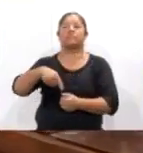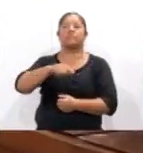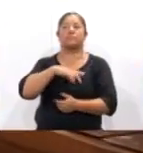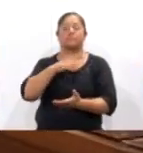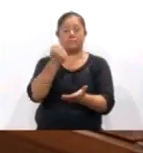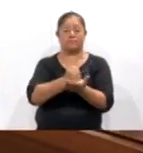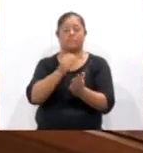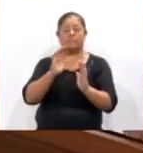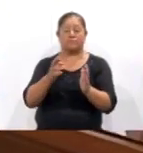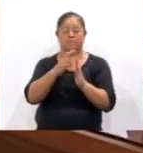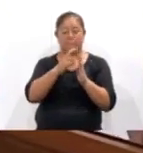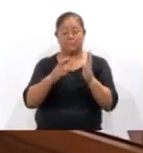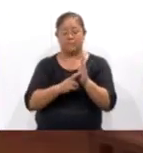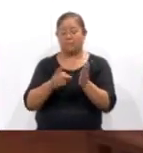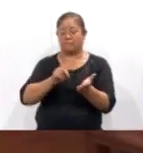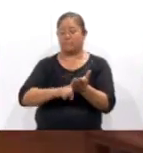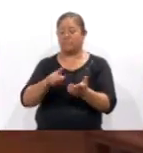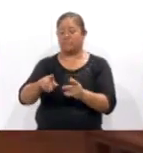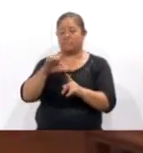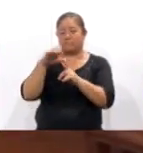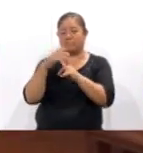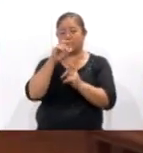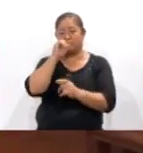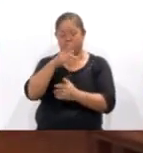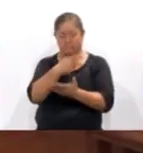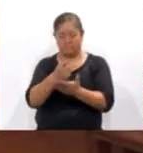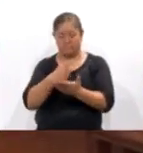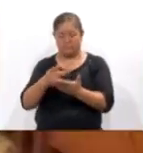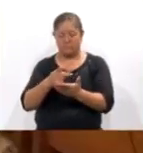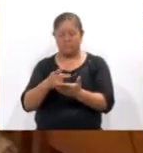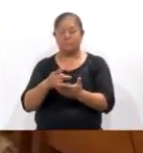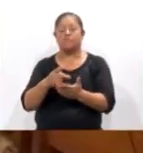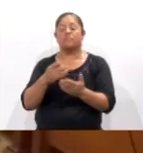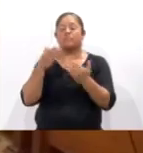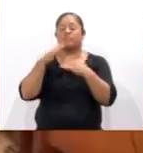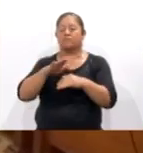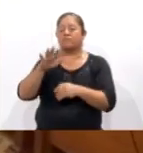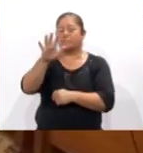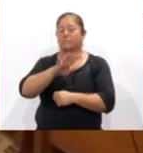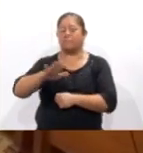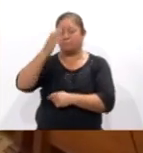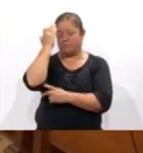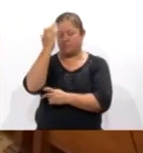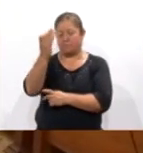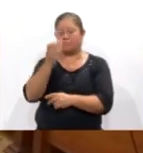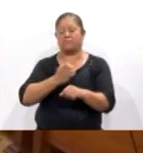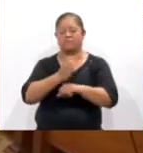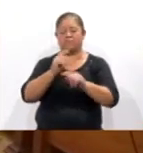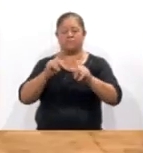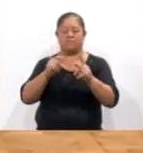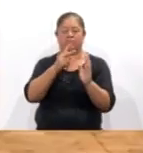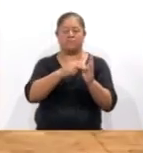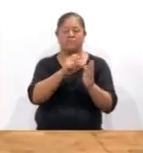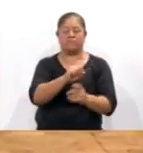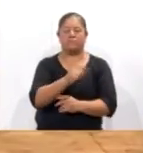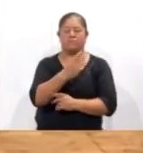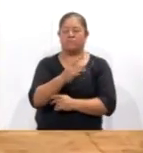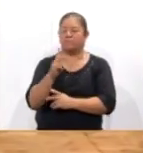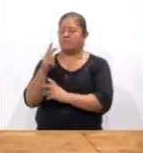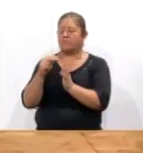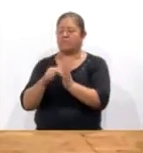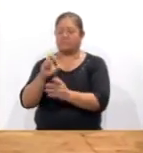Reglamento Interior de la Comisión, así como el Programa de Acción ante el Cambio Climático del Estado de Tlaxcala 2023-2030,